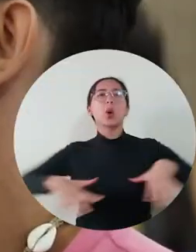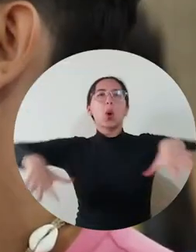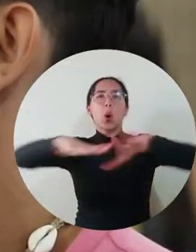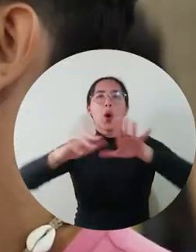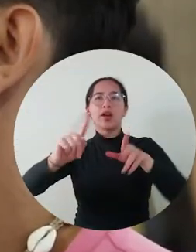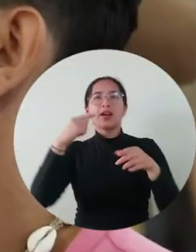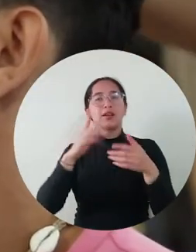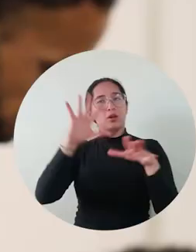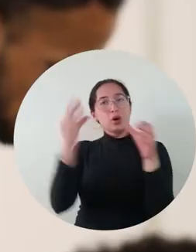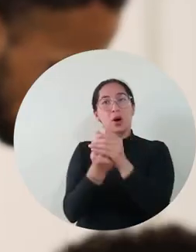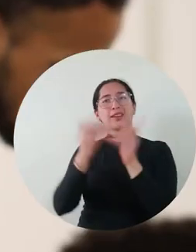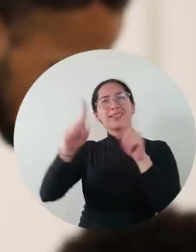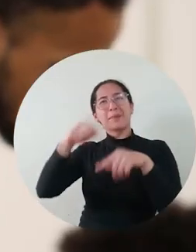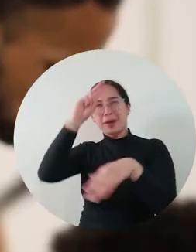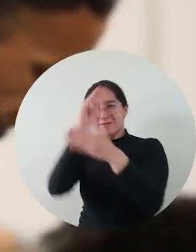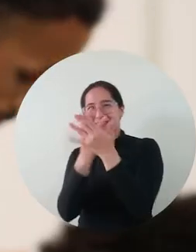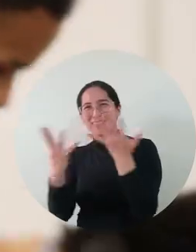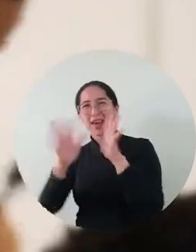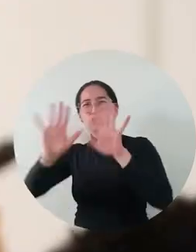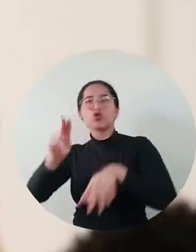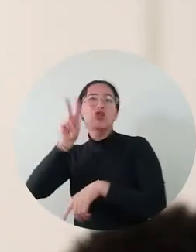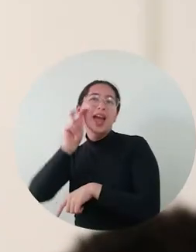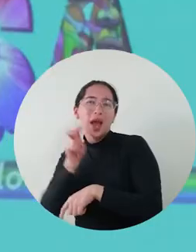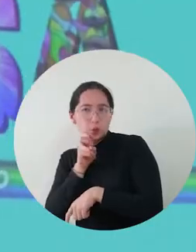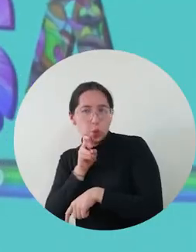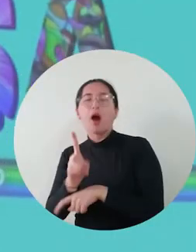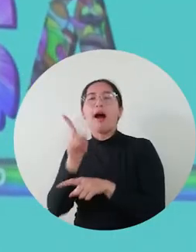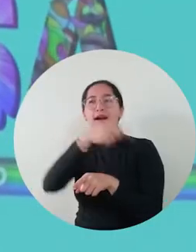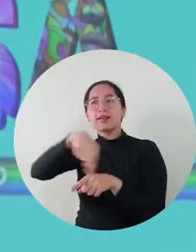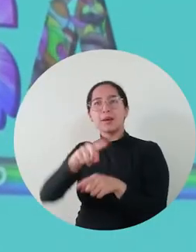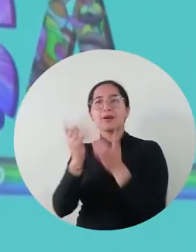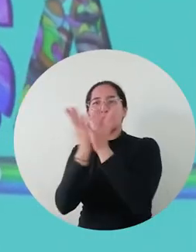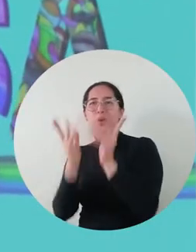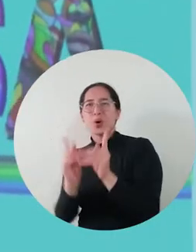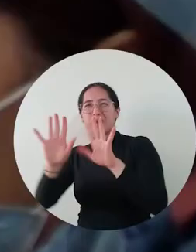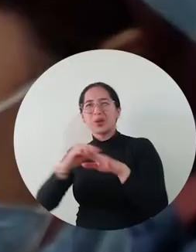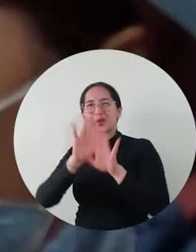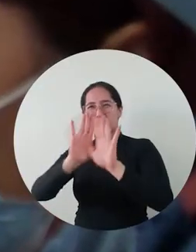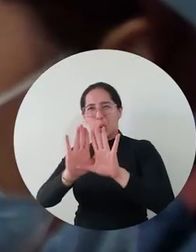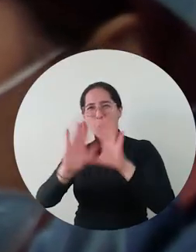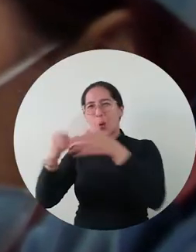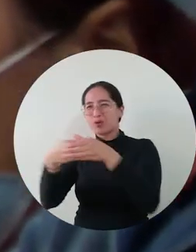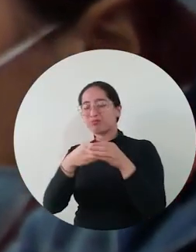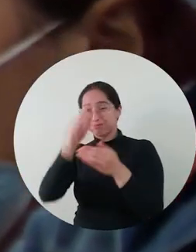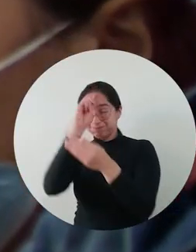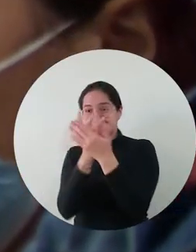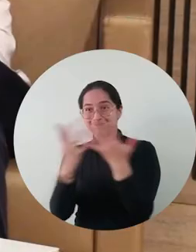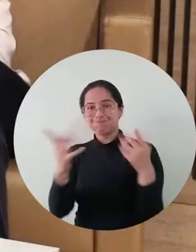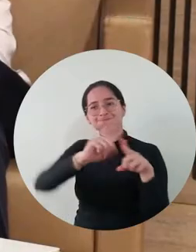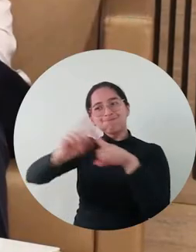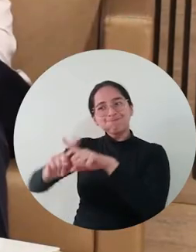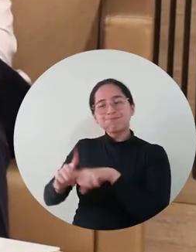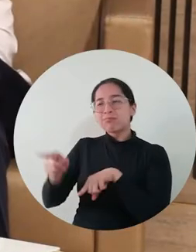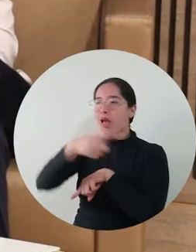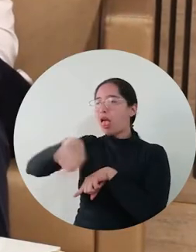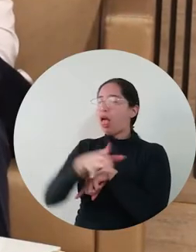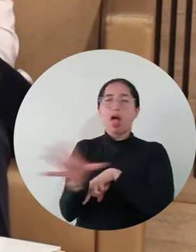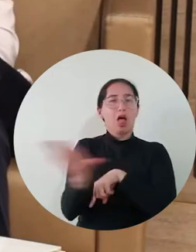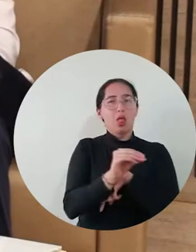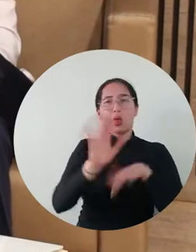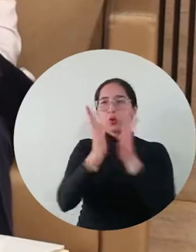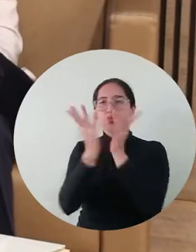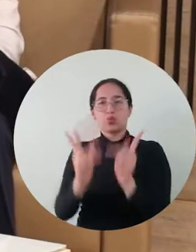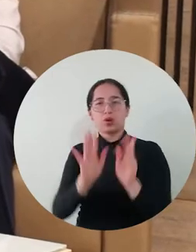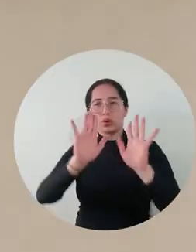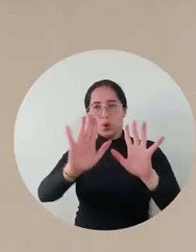en el mes de la diversidad sexual, este espacio de diálogo organizado por el colectivo estudiantil Unidiversa fue abierto a estudiantes